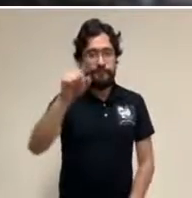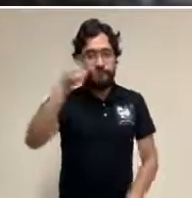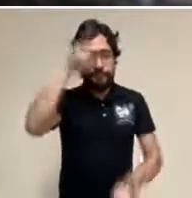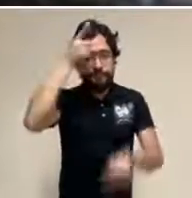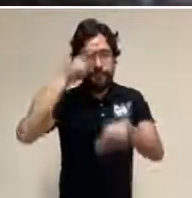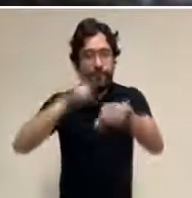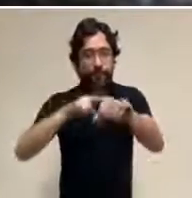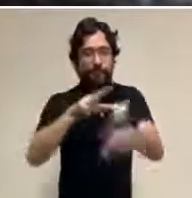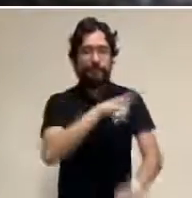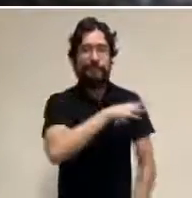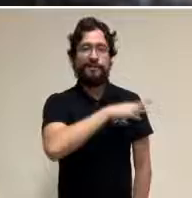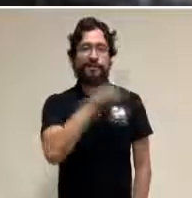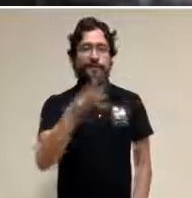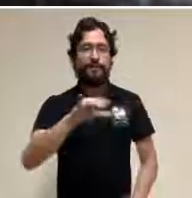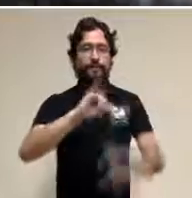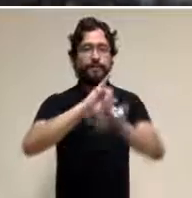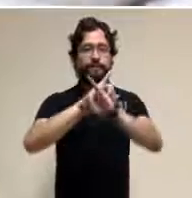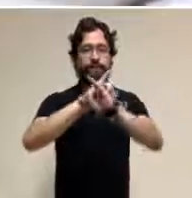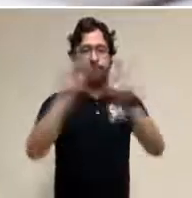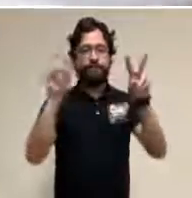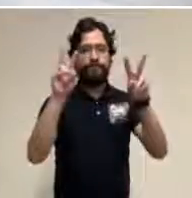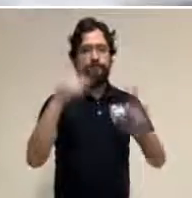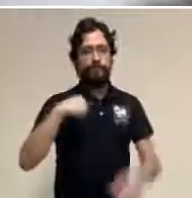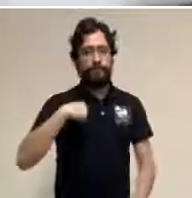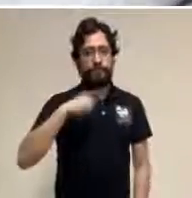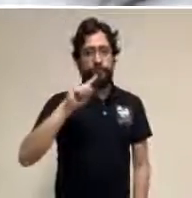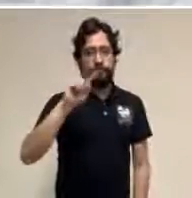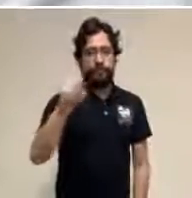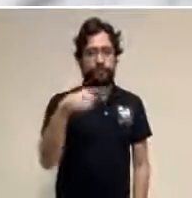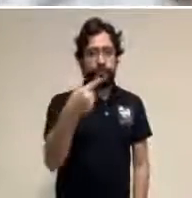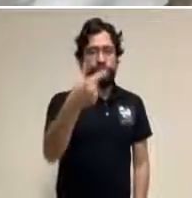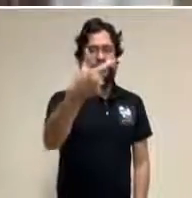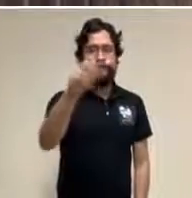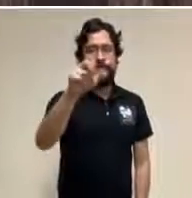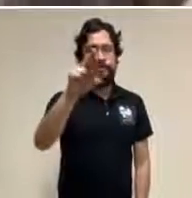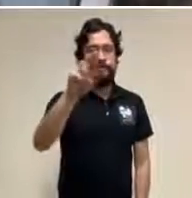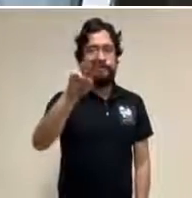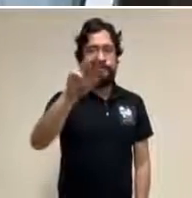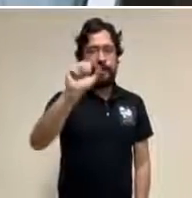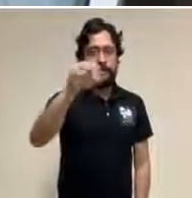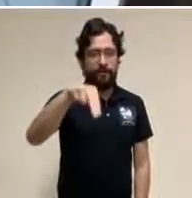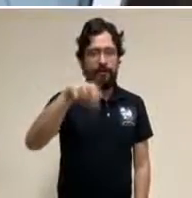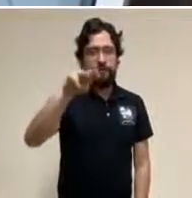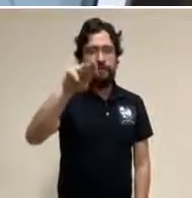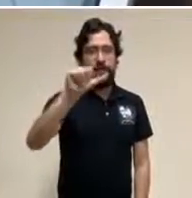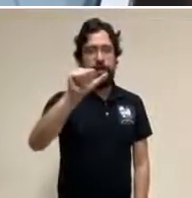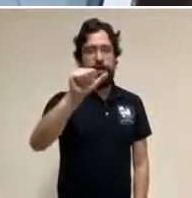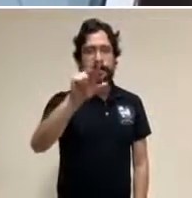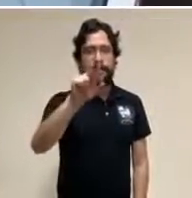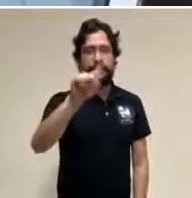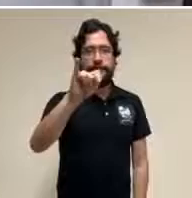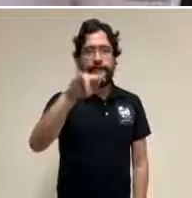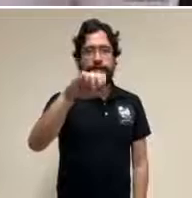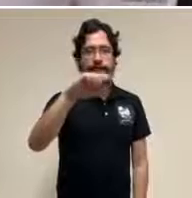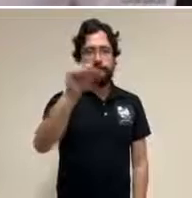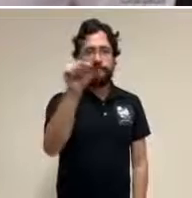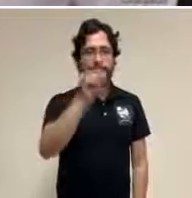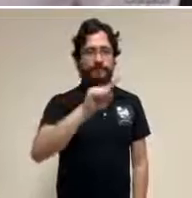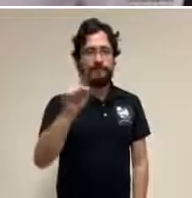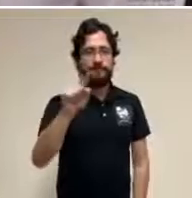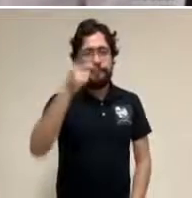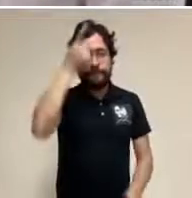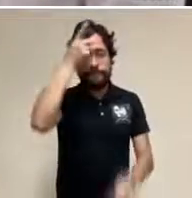pensionados del IMSS. Hoy, en un esfuerzo de colaboración y tecnología entre el Infonavit y el IMSS,